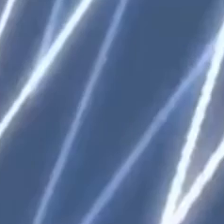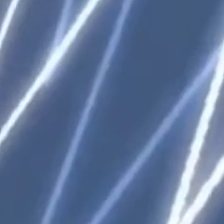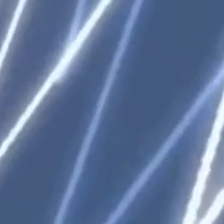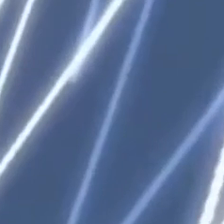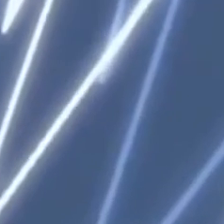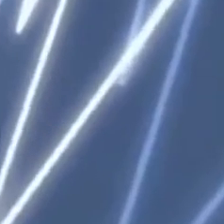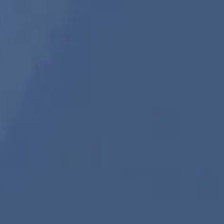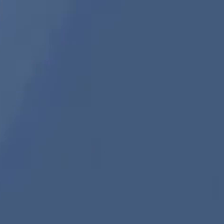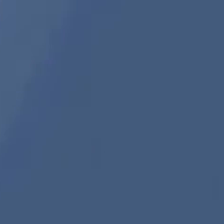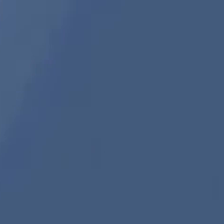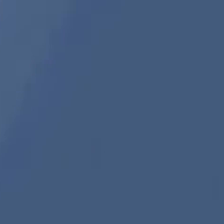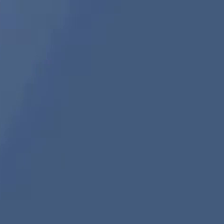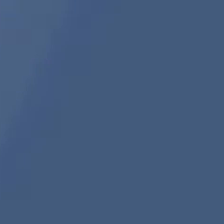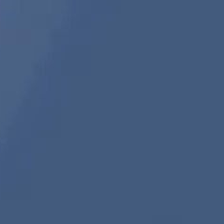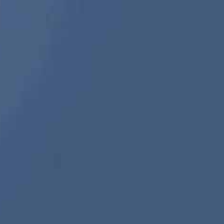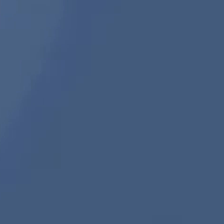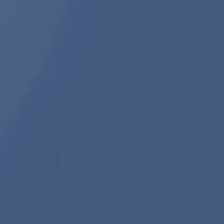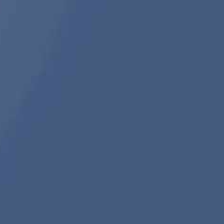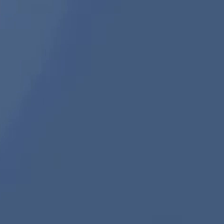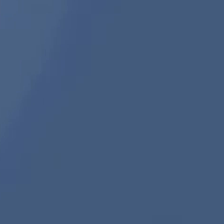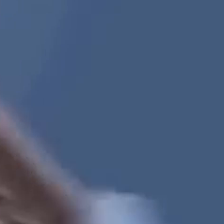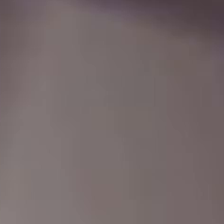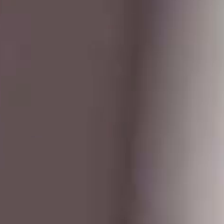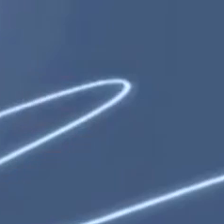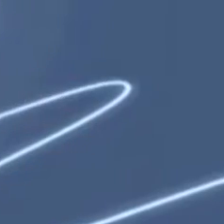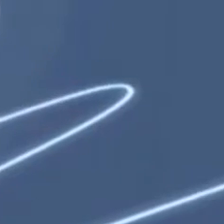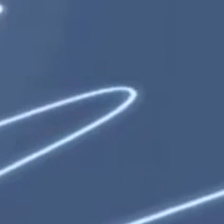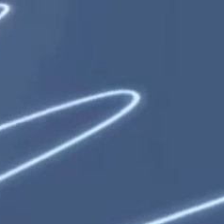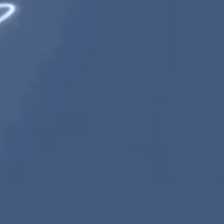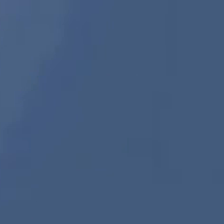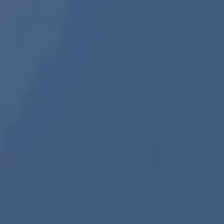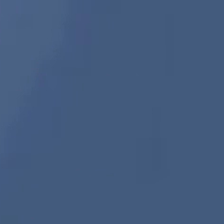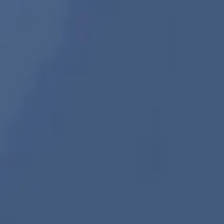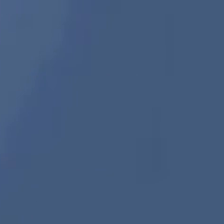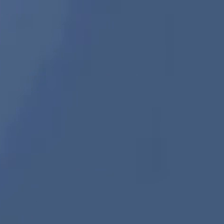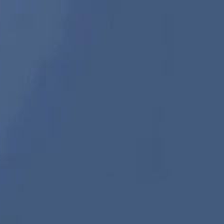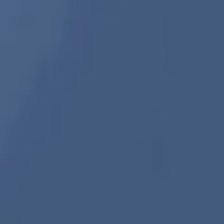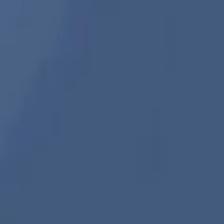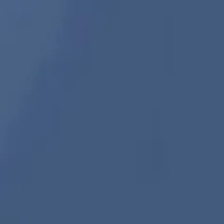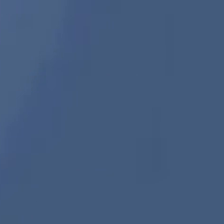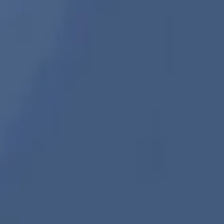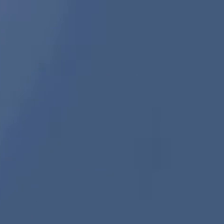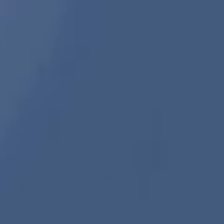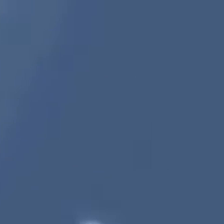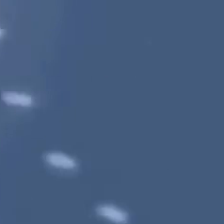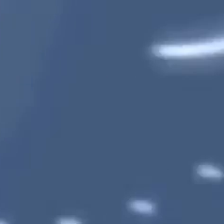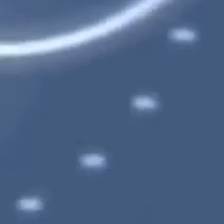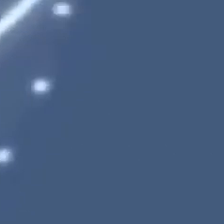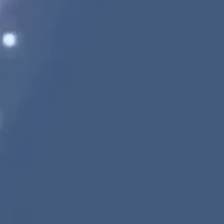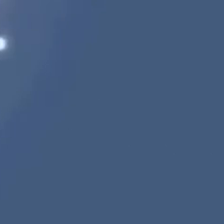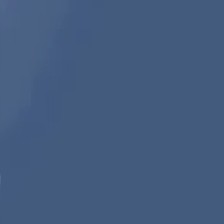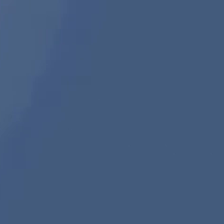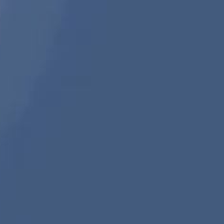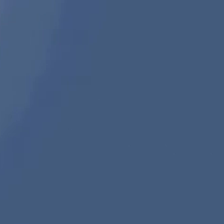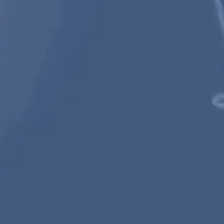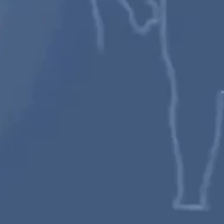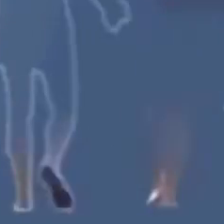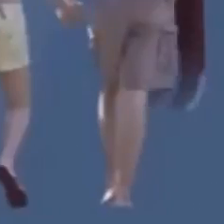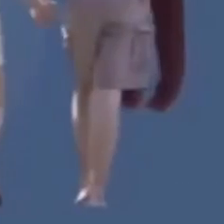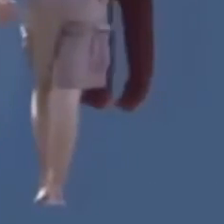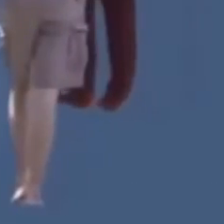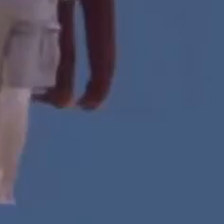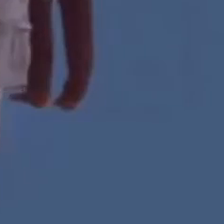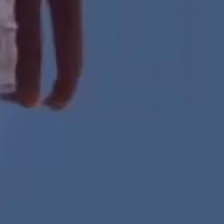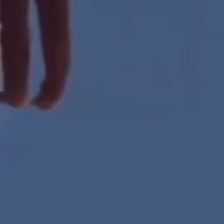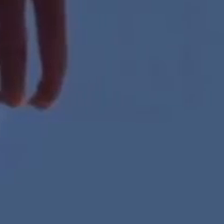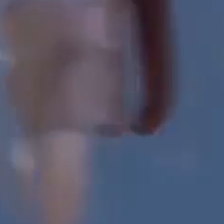importancia para el desarrollo de las comunicaciones móviles y los servicios de radiocomunicaciones en el mundo. Con el fin de cerrar la brecha